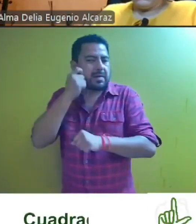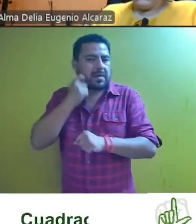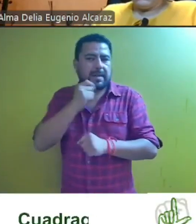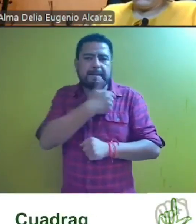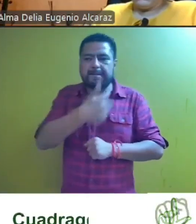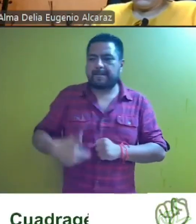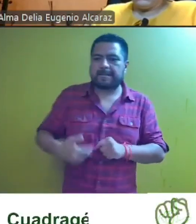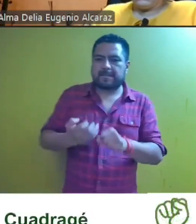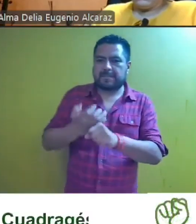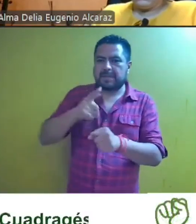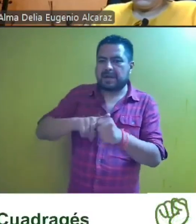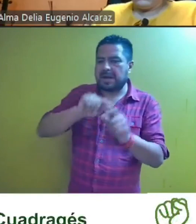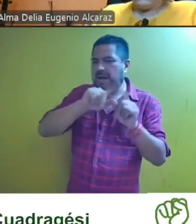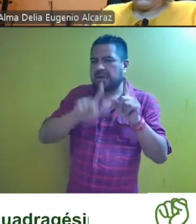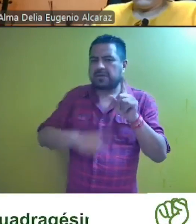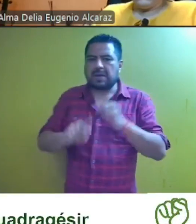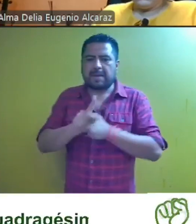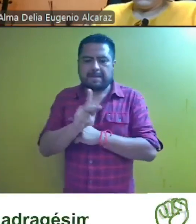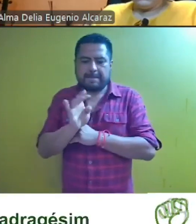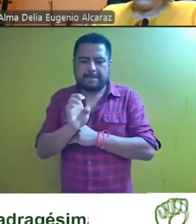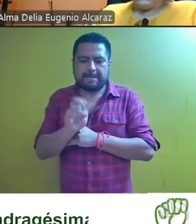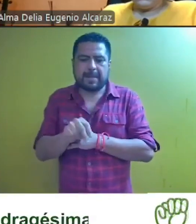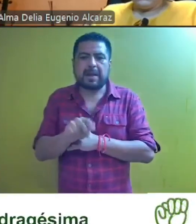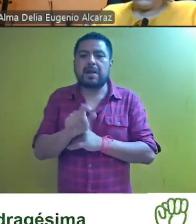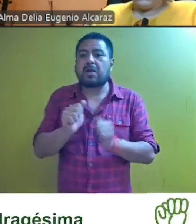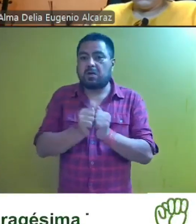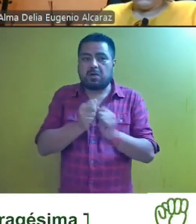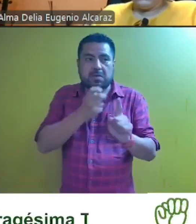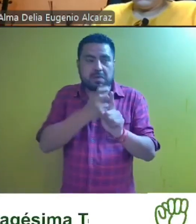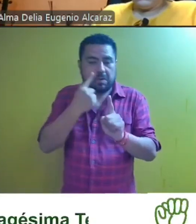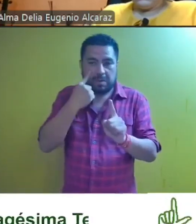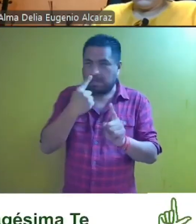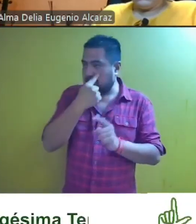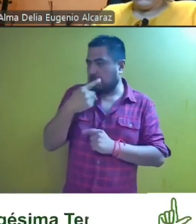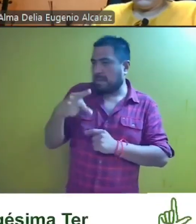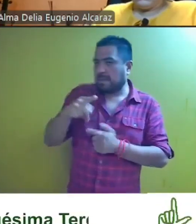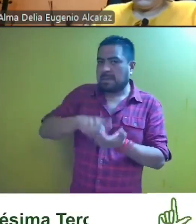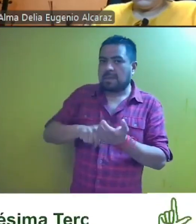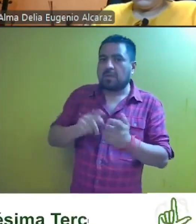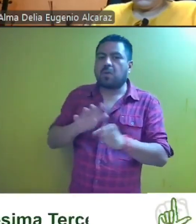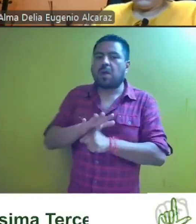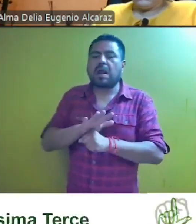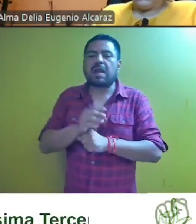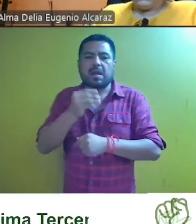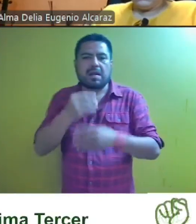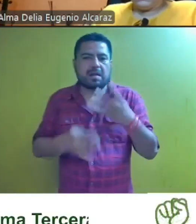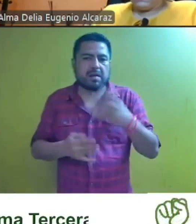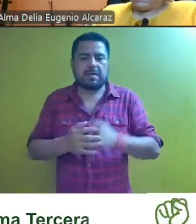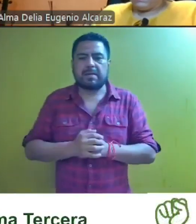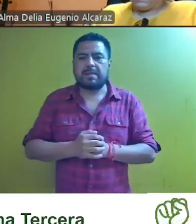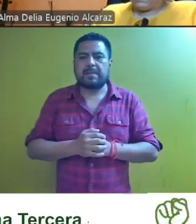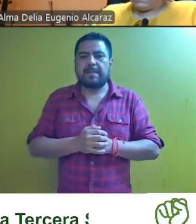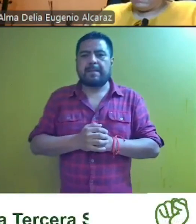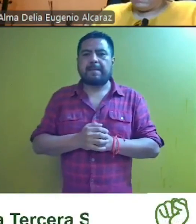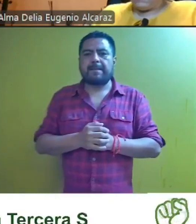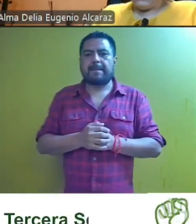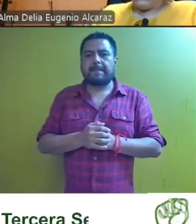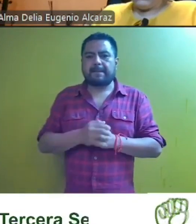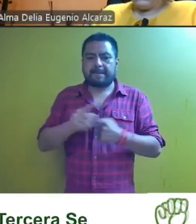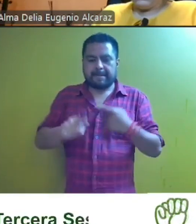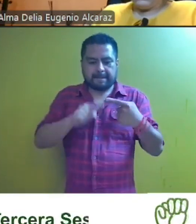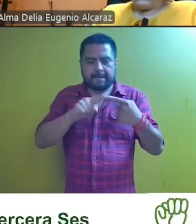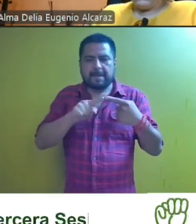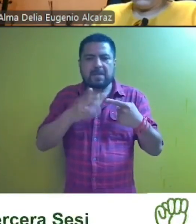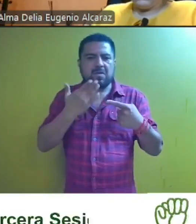del comité ejecutivo nacional del pan lo anterior considera la actora le generó los siguientes agravios uno